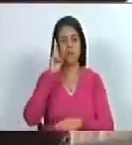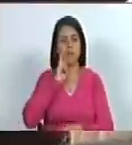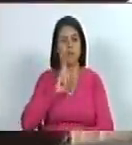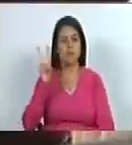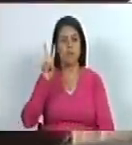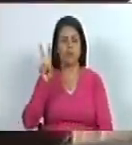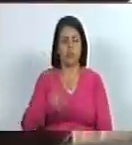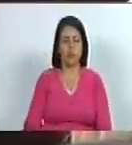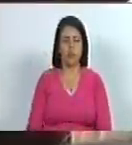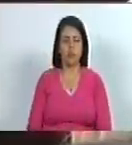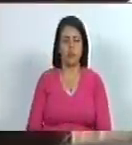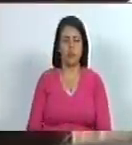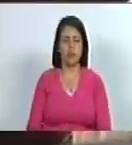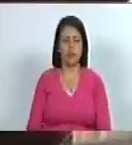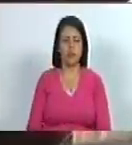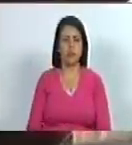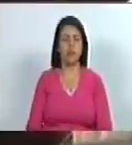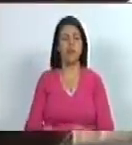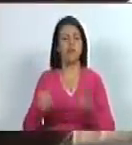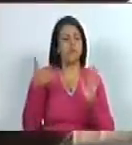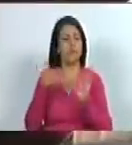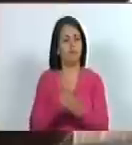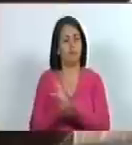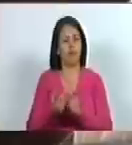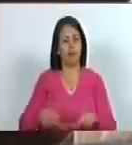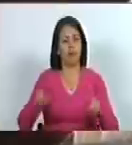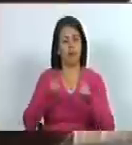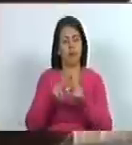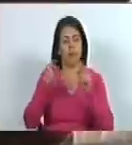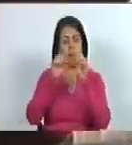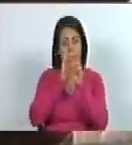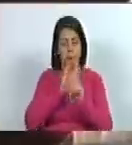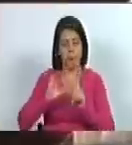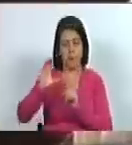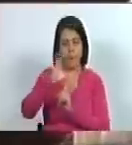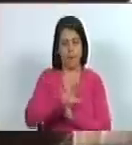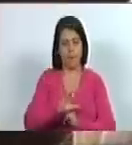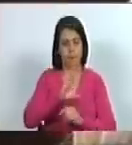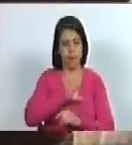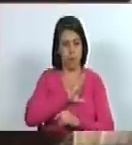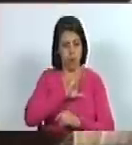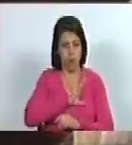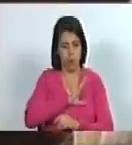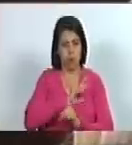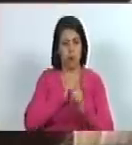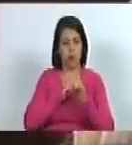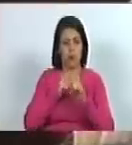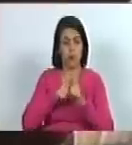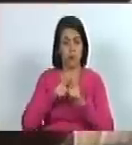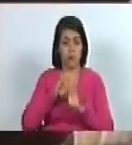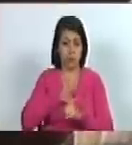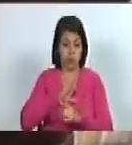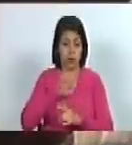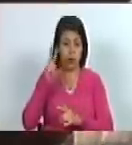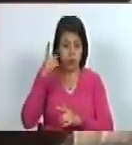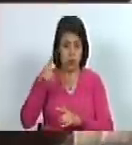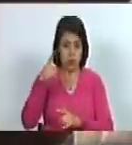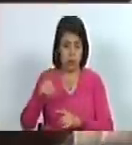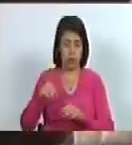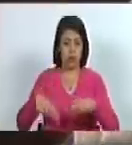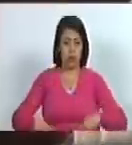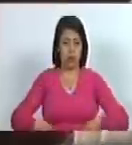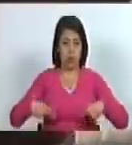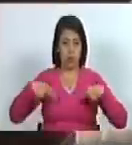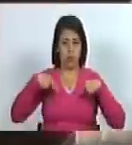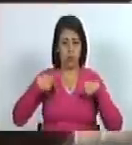bolivariana de Venezuela constituye los valores de la cultura como un bien indenunciable y un derecho humano